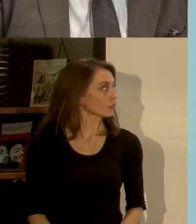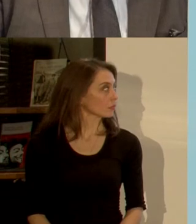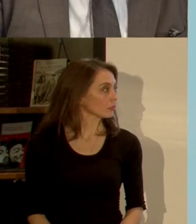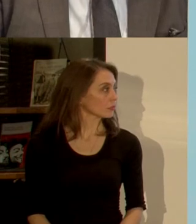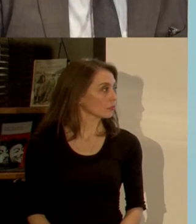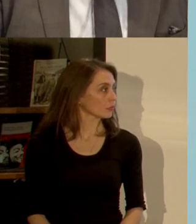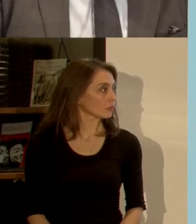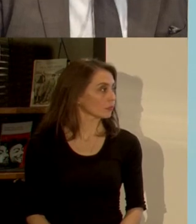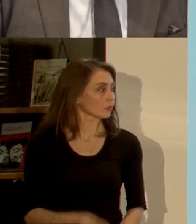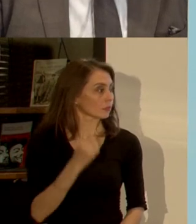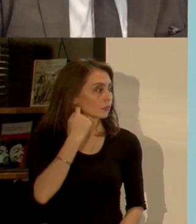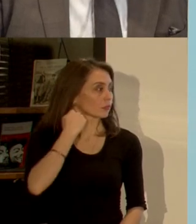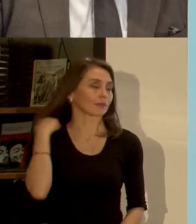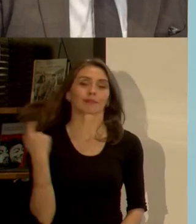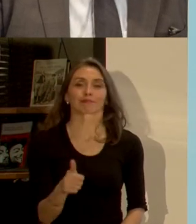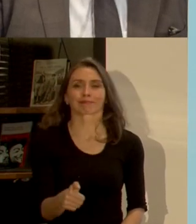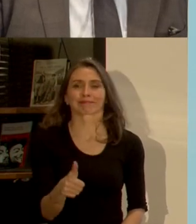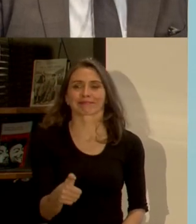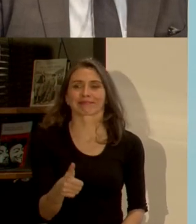estoy peleando con la